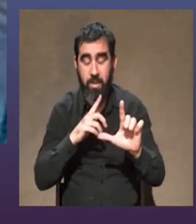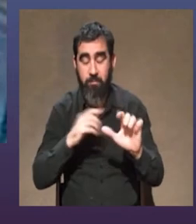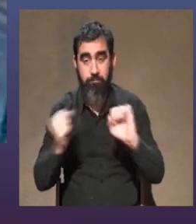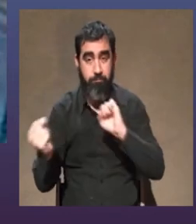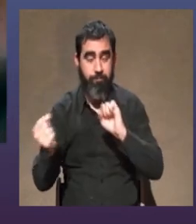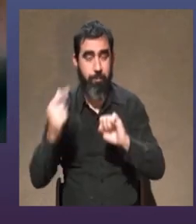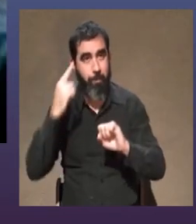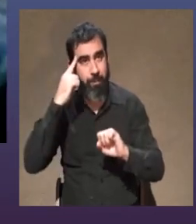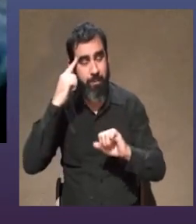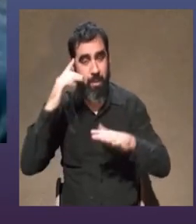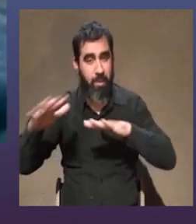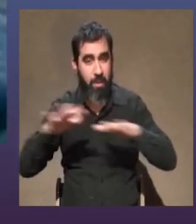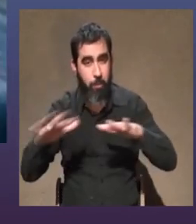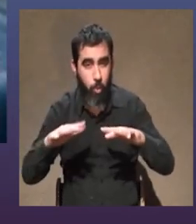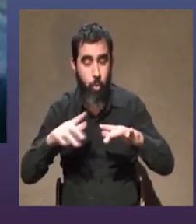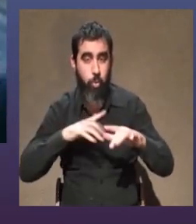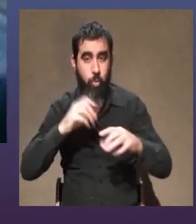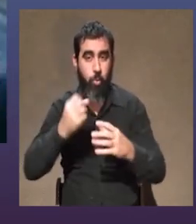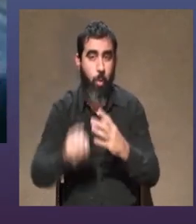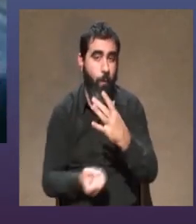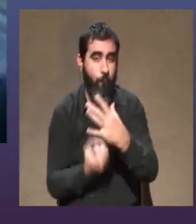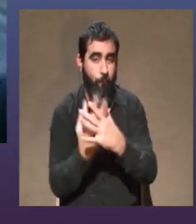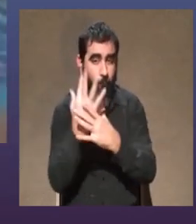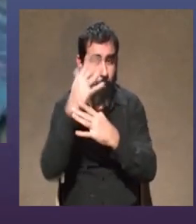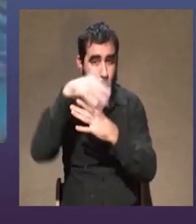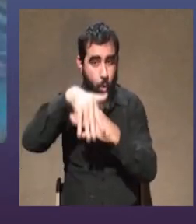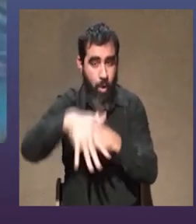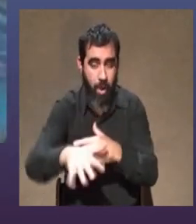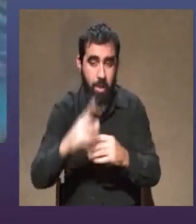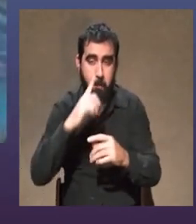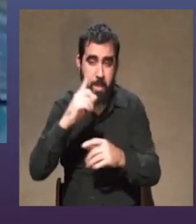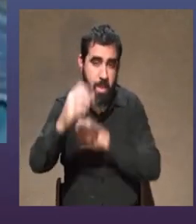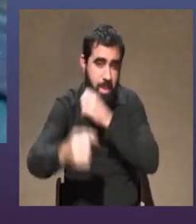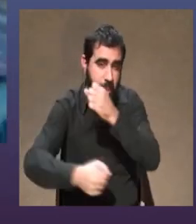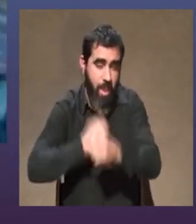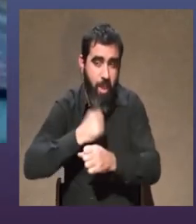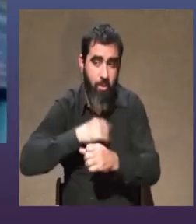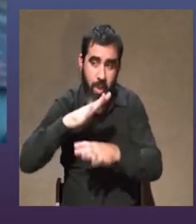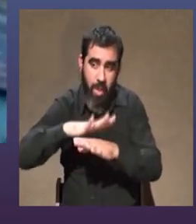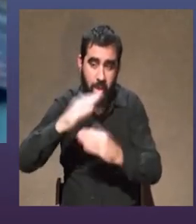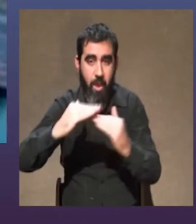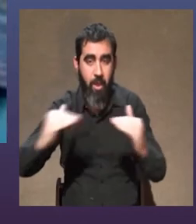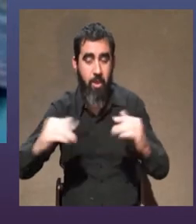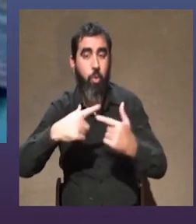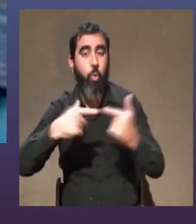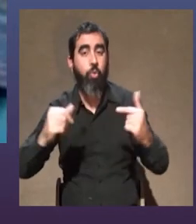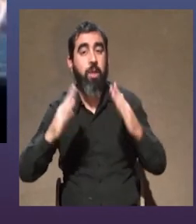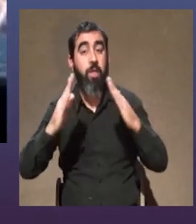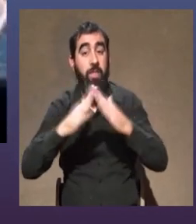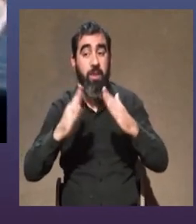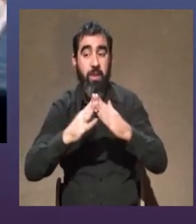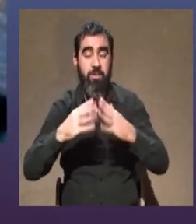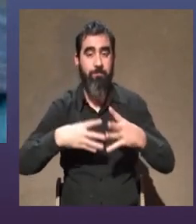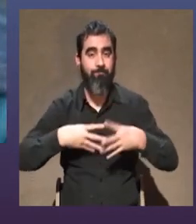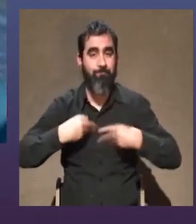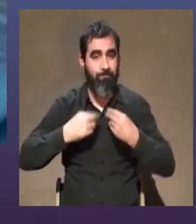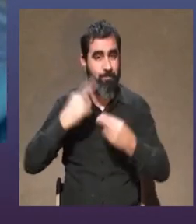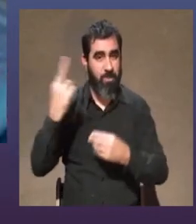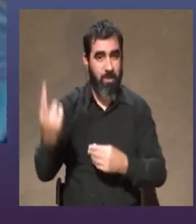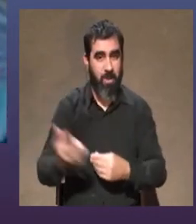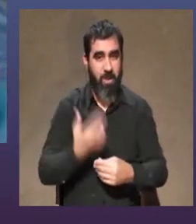o de los volcanes y que hubo hace miles de años y quedan elementos de las casas allí bueno tuve una sensación extraña